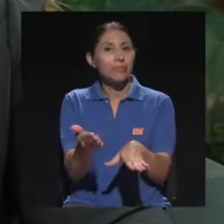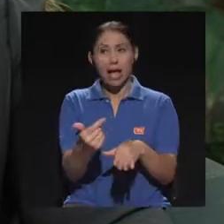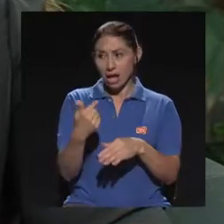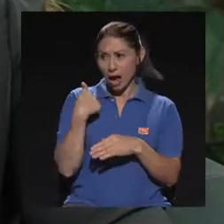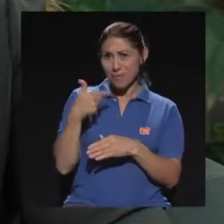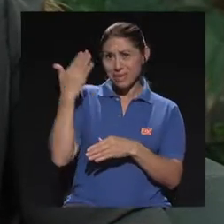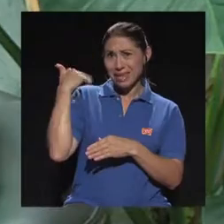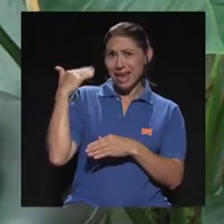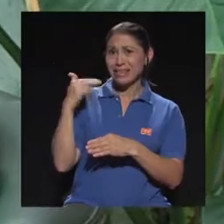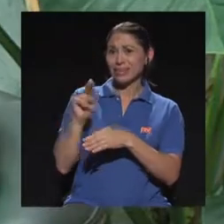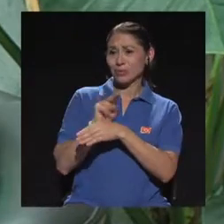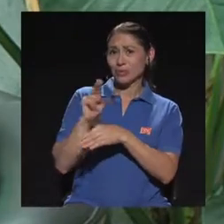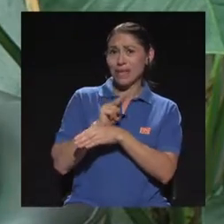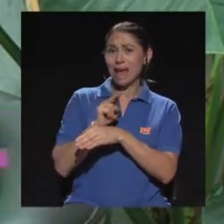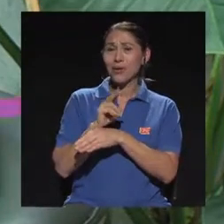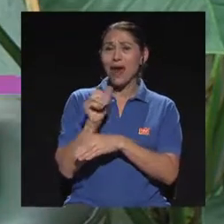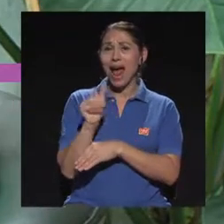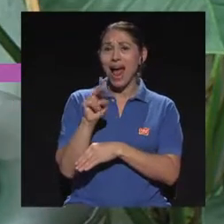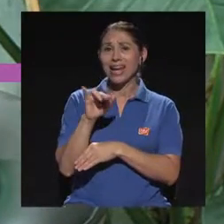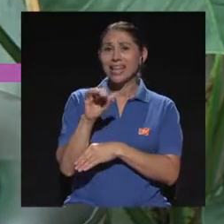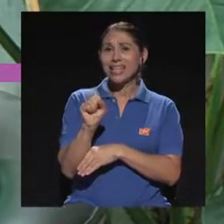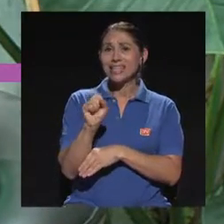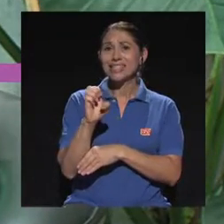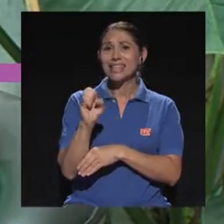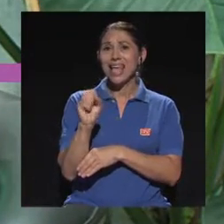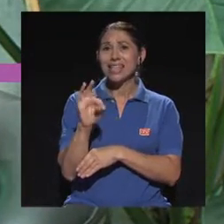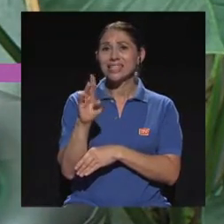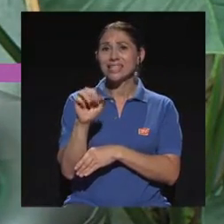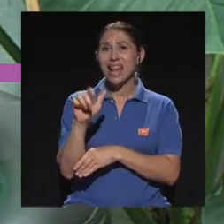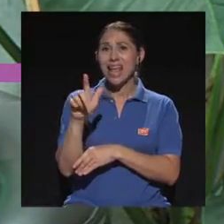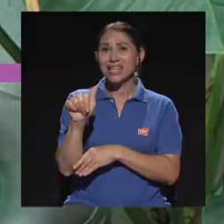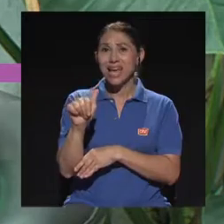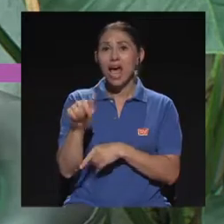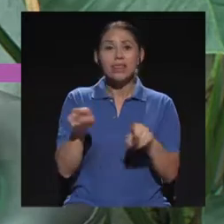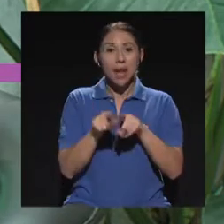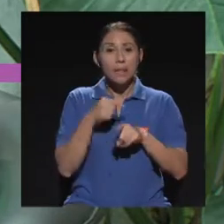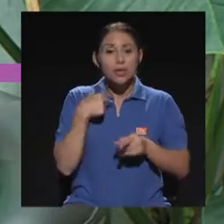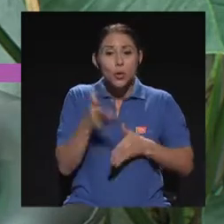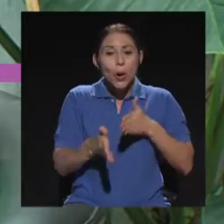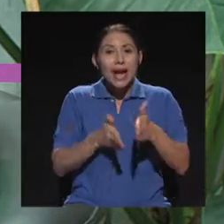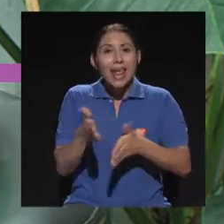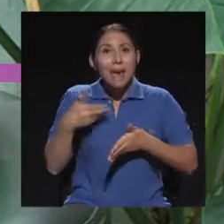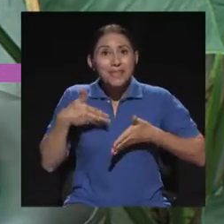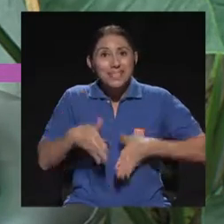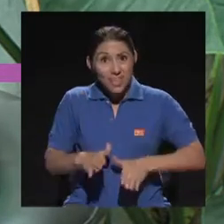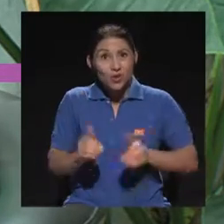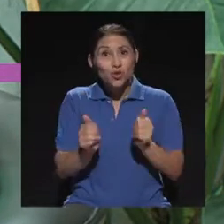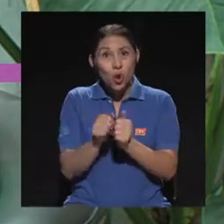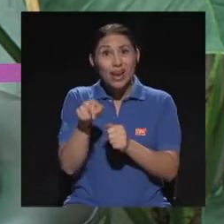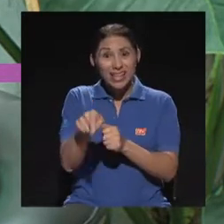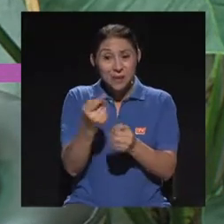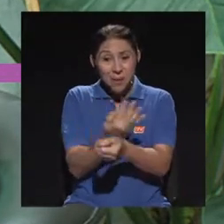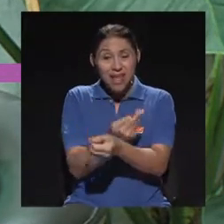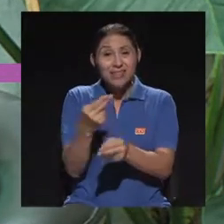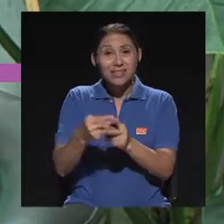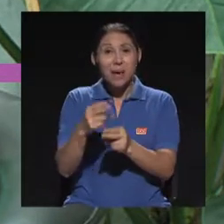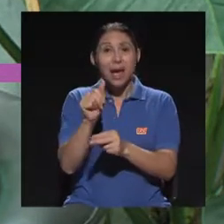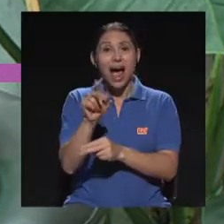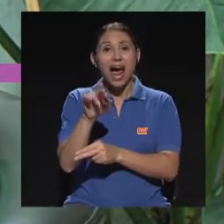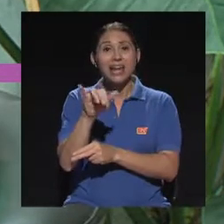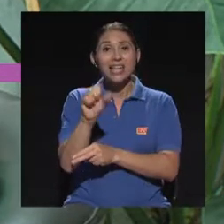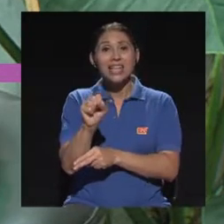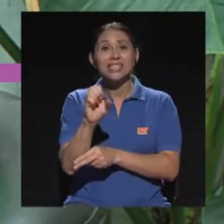para los cólicos, porque es fantástico, ¿verdad? ¿Qué es lo que pasa? Que en el momento en el que estamos viviendo